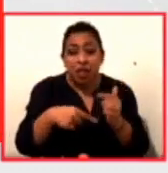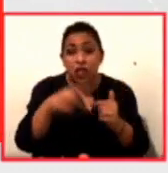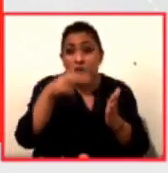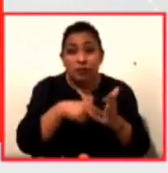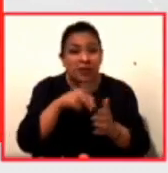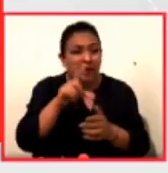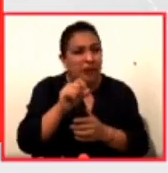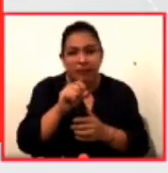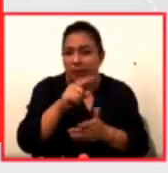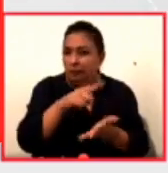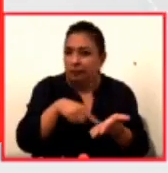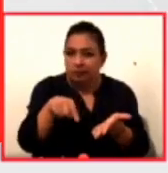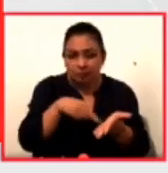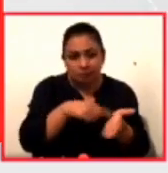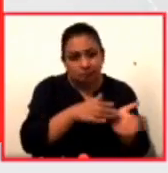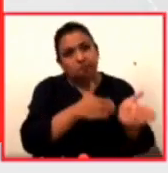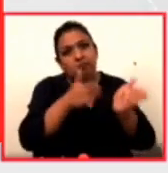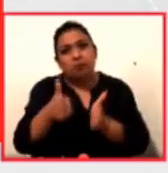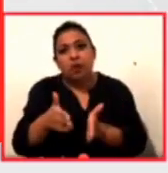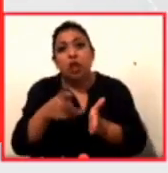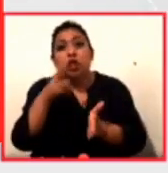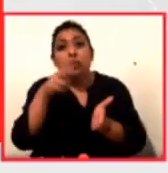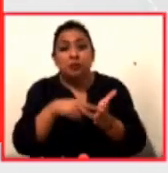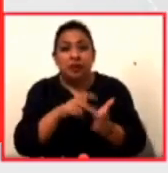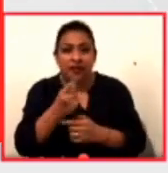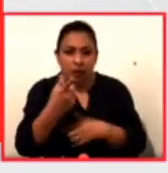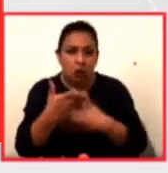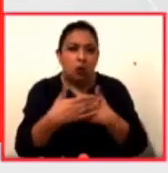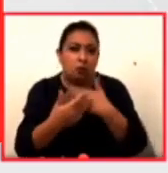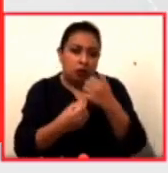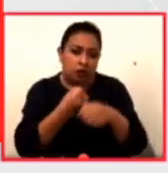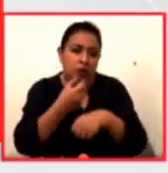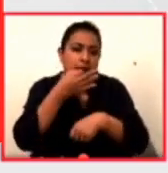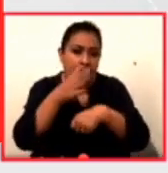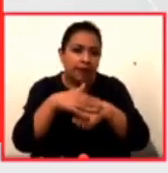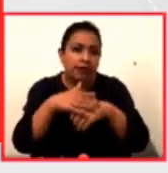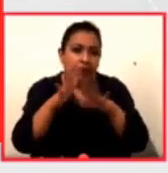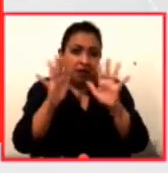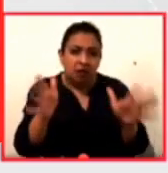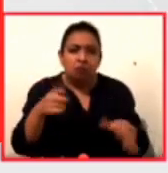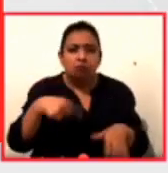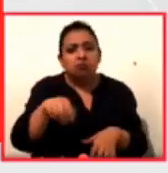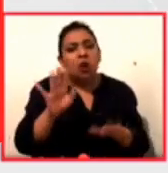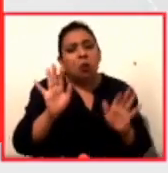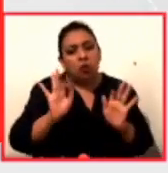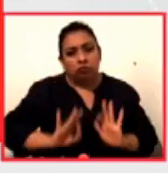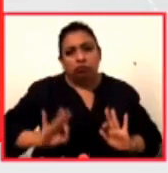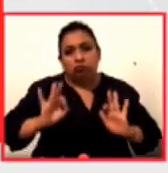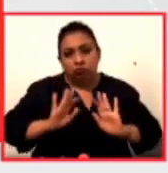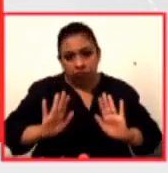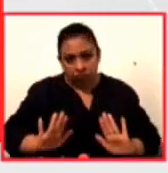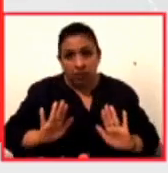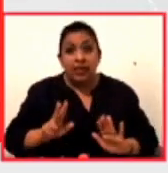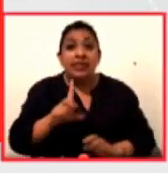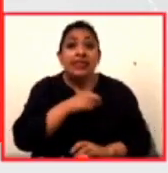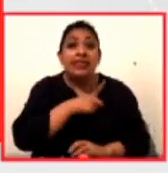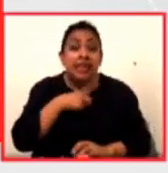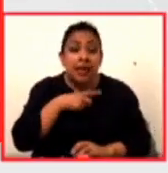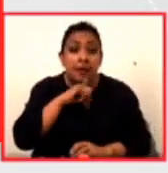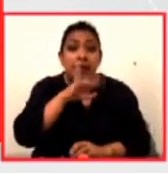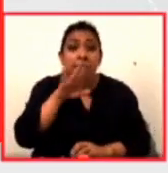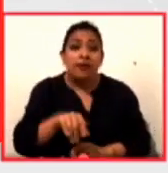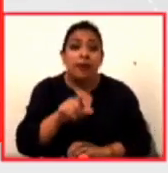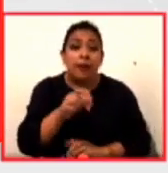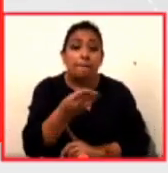sino hasta el 2021 el próximo año así que bueno pues ya lo tomaron con calma se celebraría originalmente el 22 de